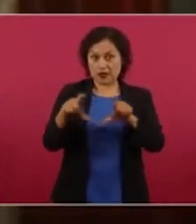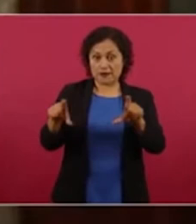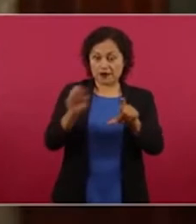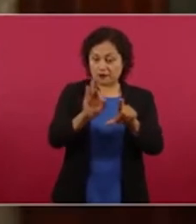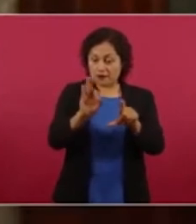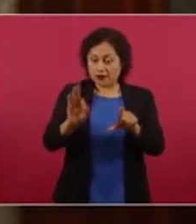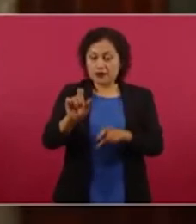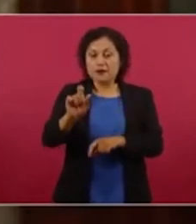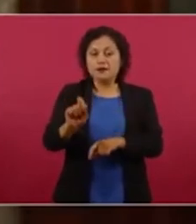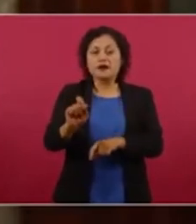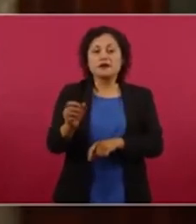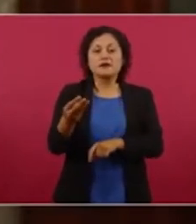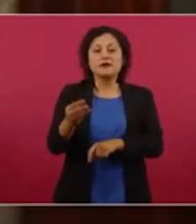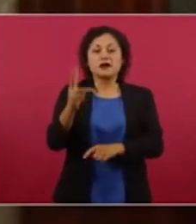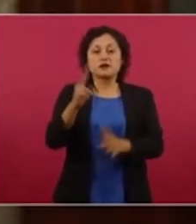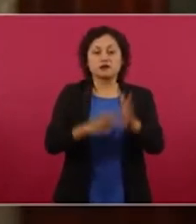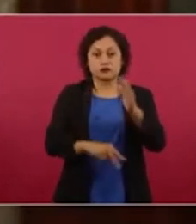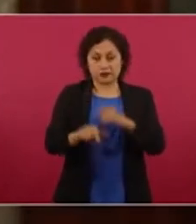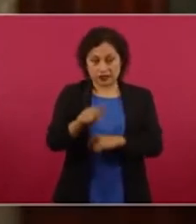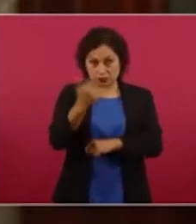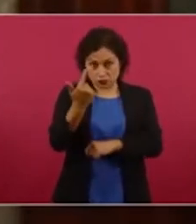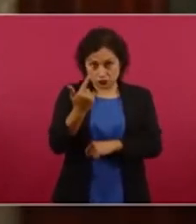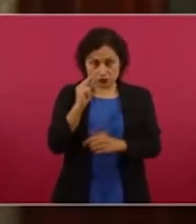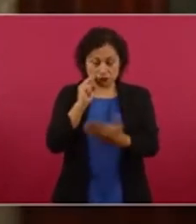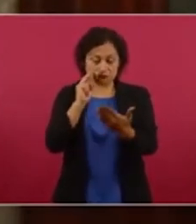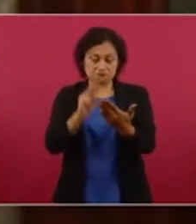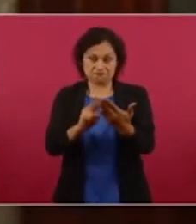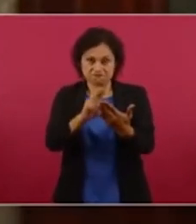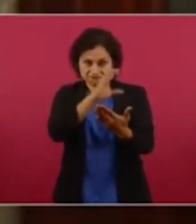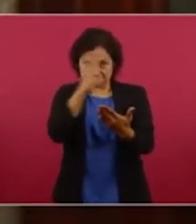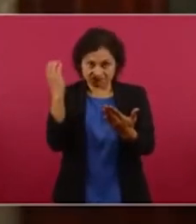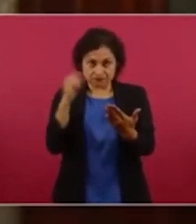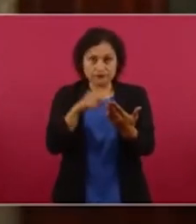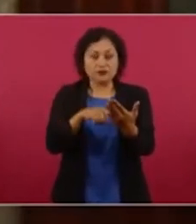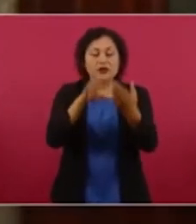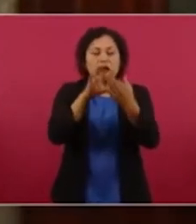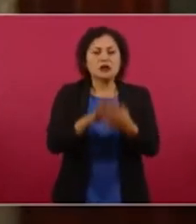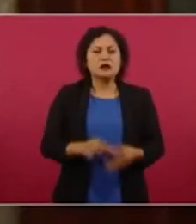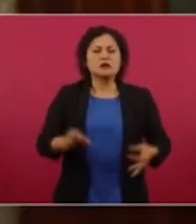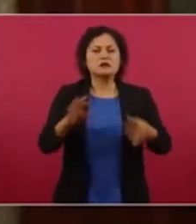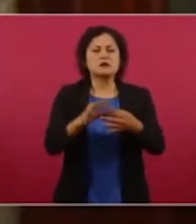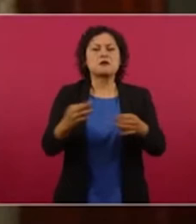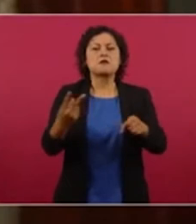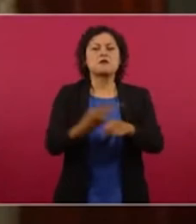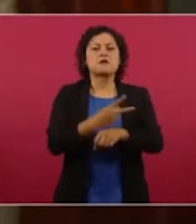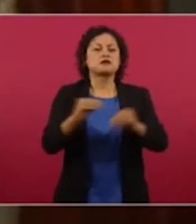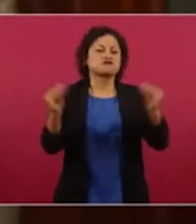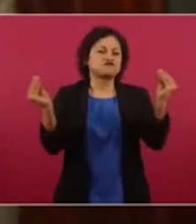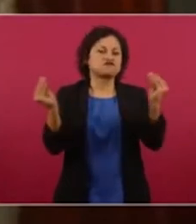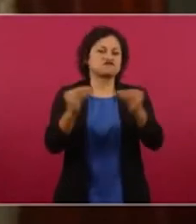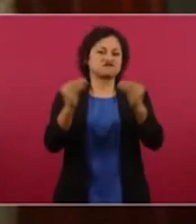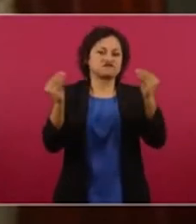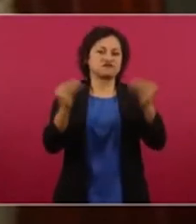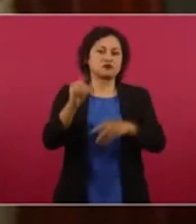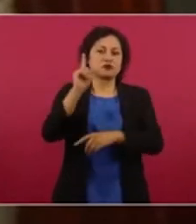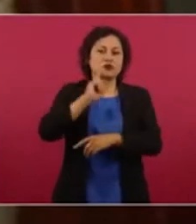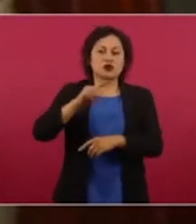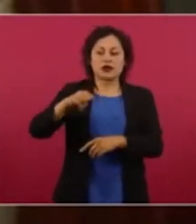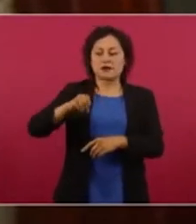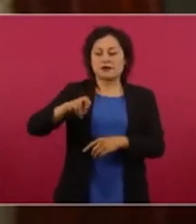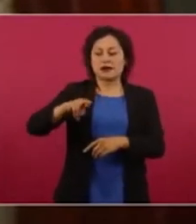mayo del 2012 el reportaje narra el pleito inmobiliario entre María Asunción